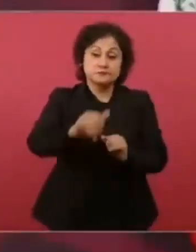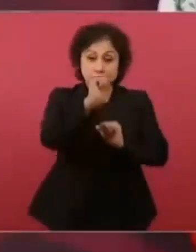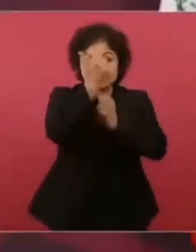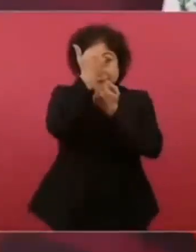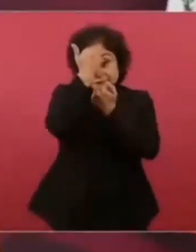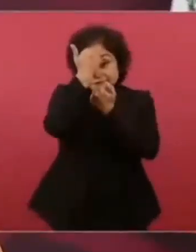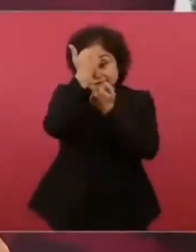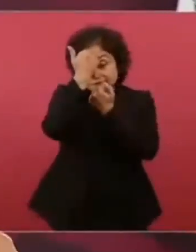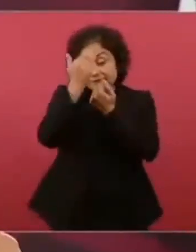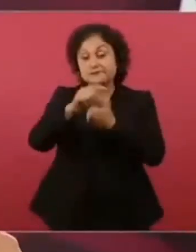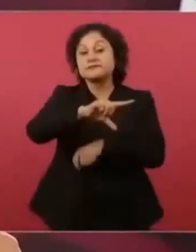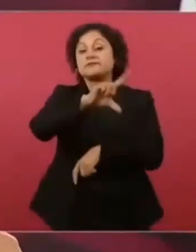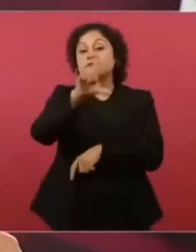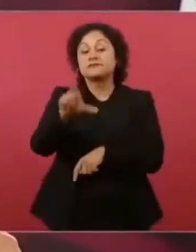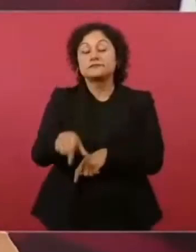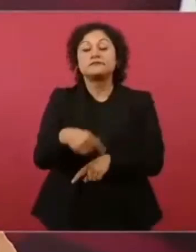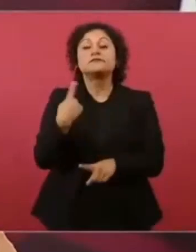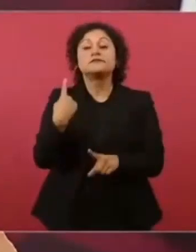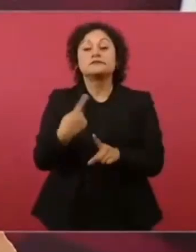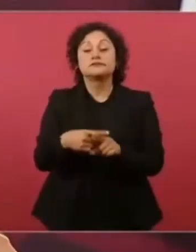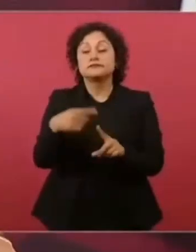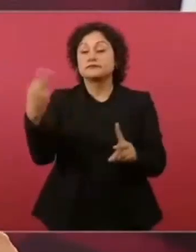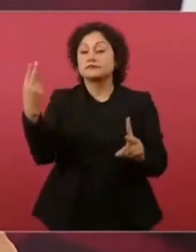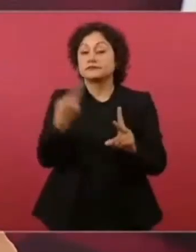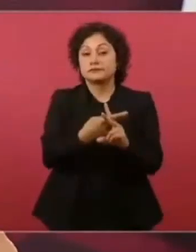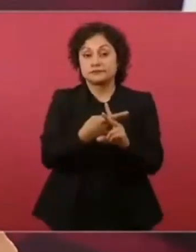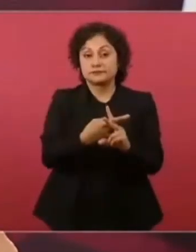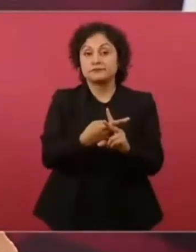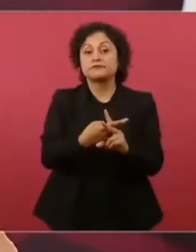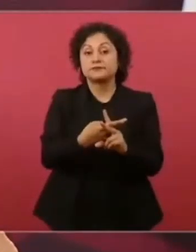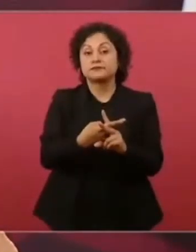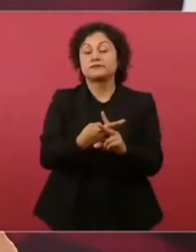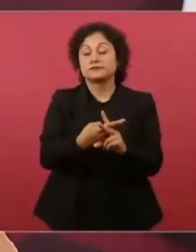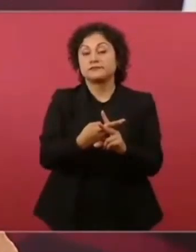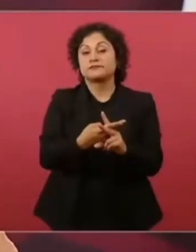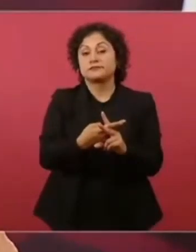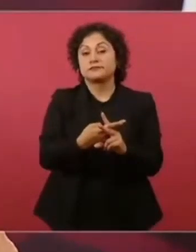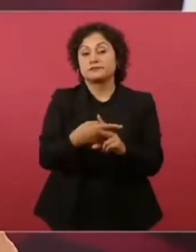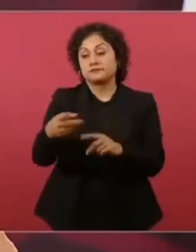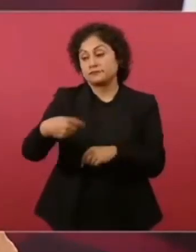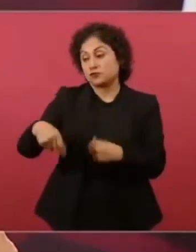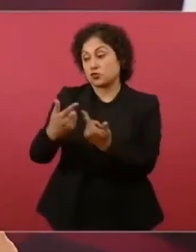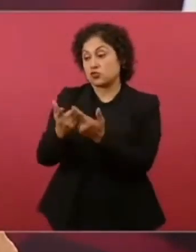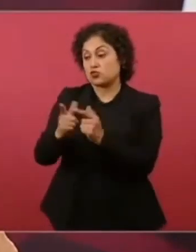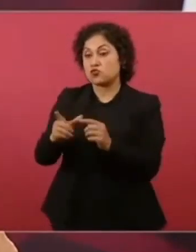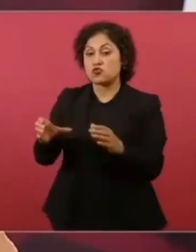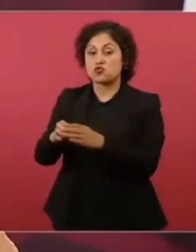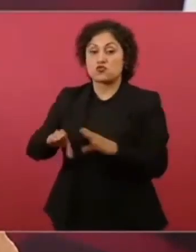y fue asesinado por una gavilla de conservadores